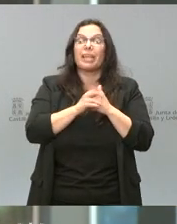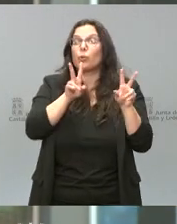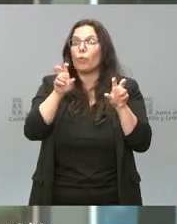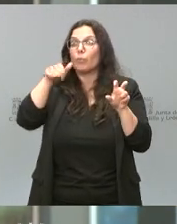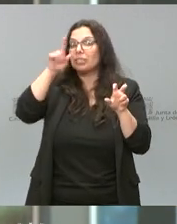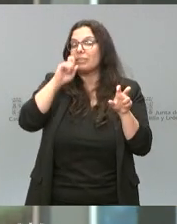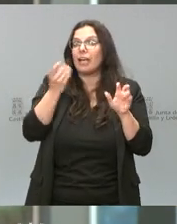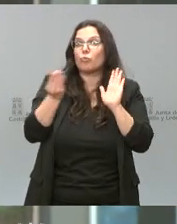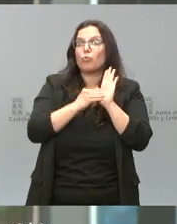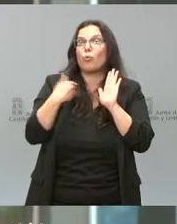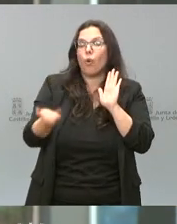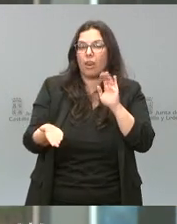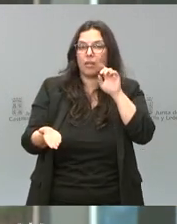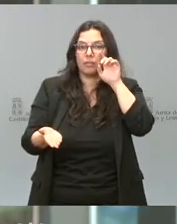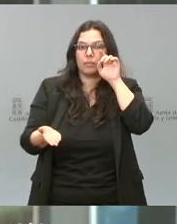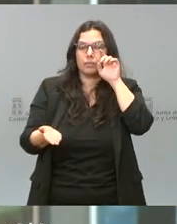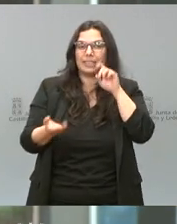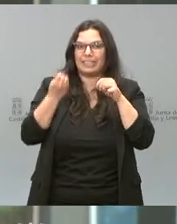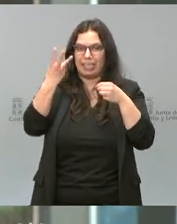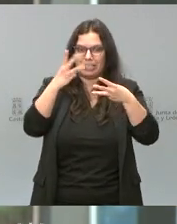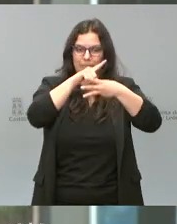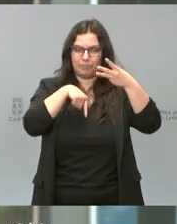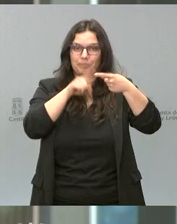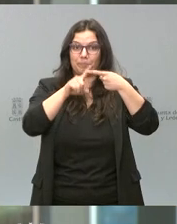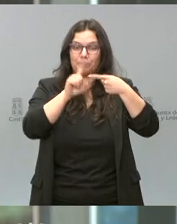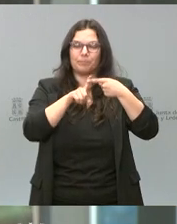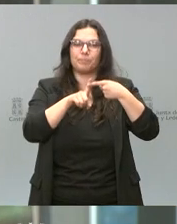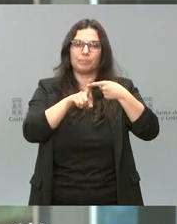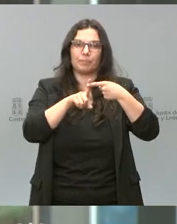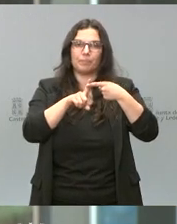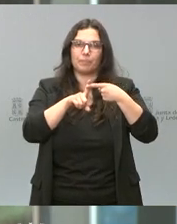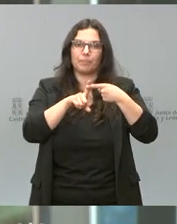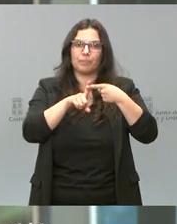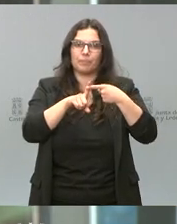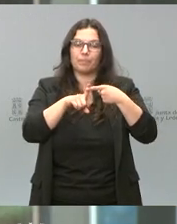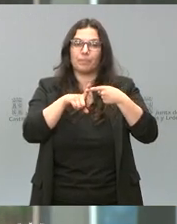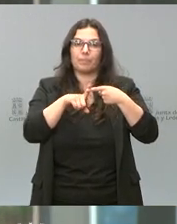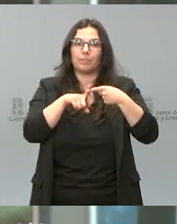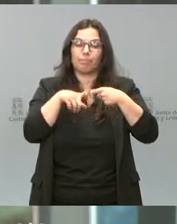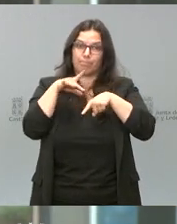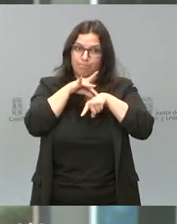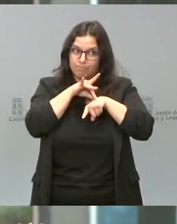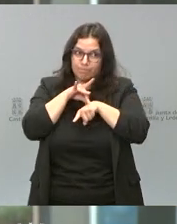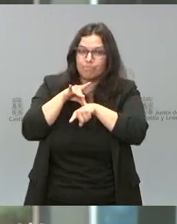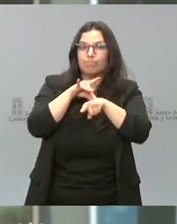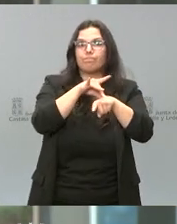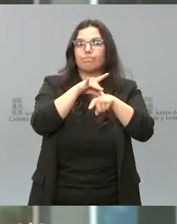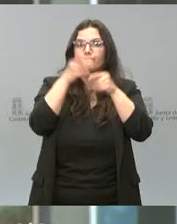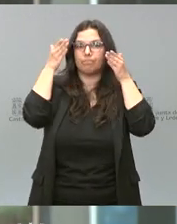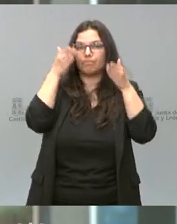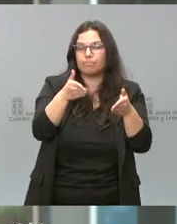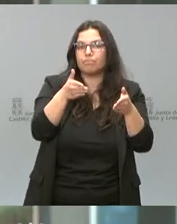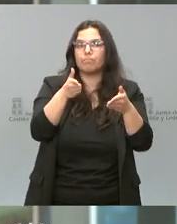en esta edición son tres. La primera de ellas es orientada a